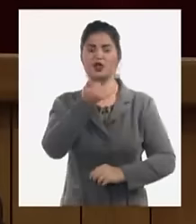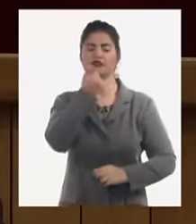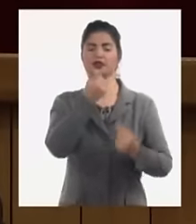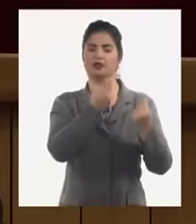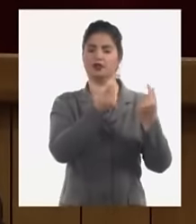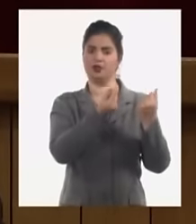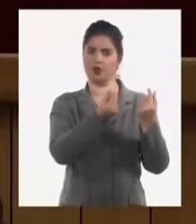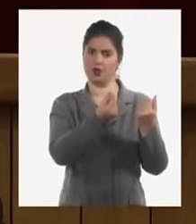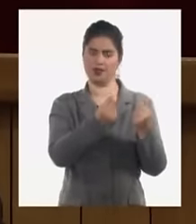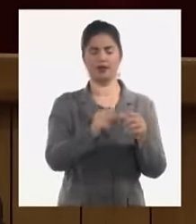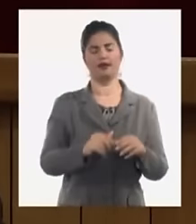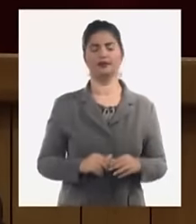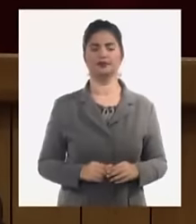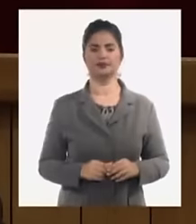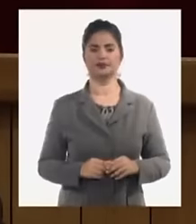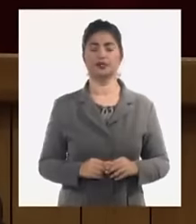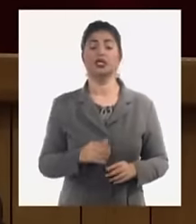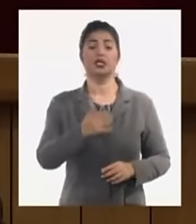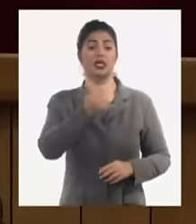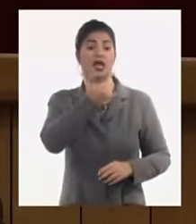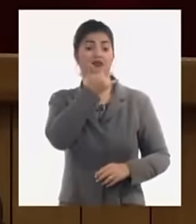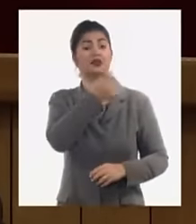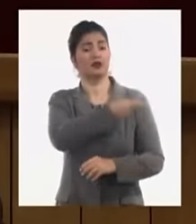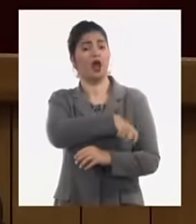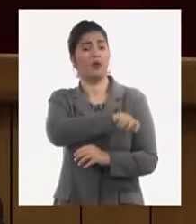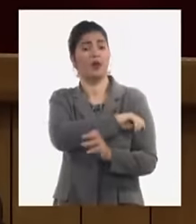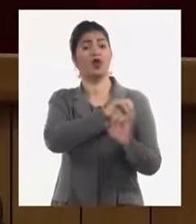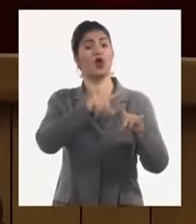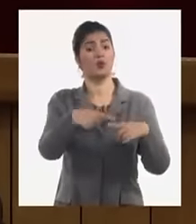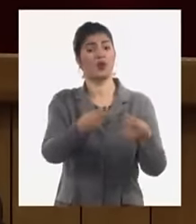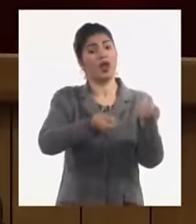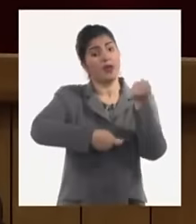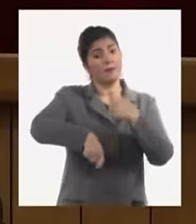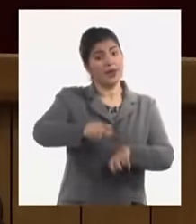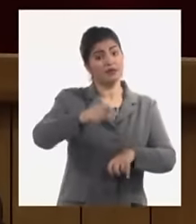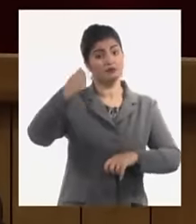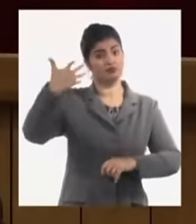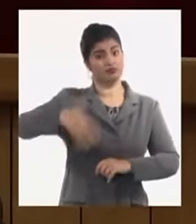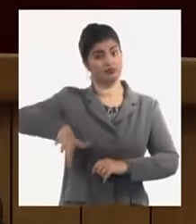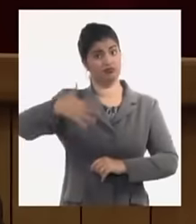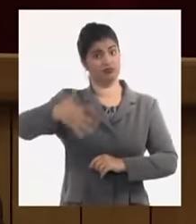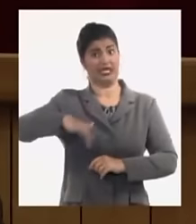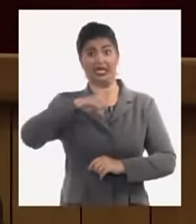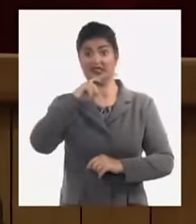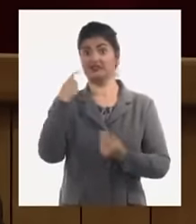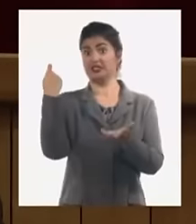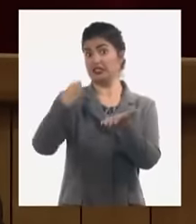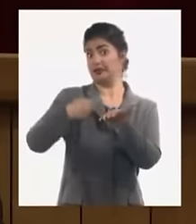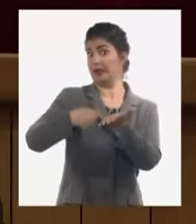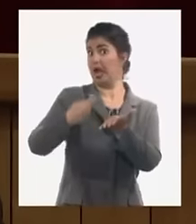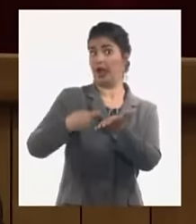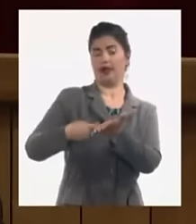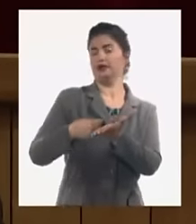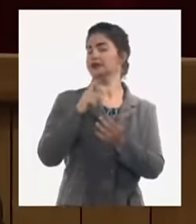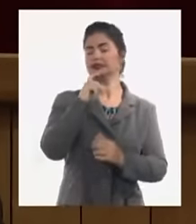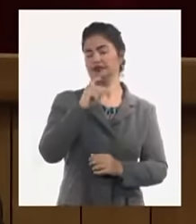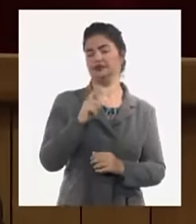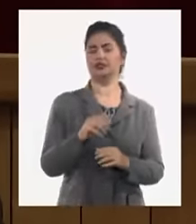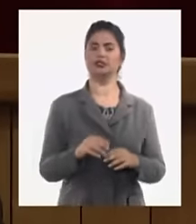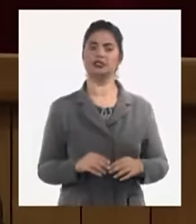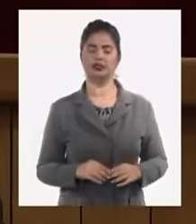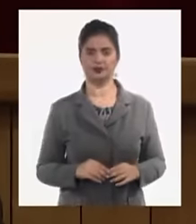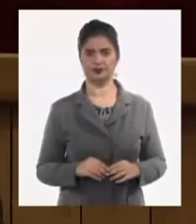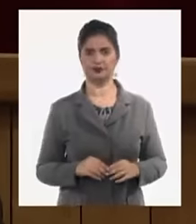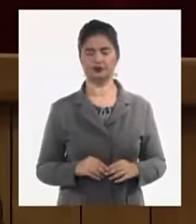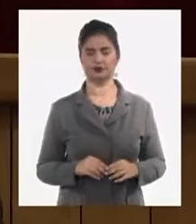intereses del Estado y del pueblo pero yo tengo también que reconocer aquí justamente que ninguna MIPIMES le pone con una